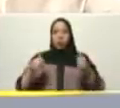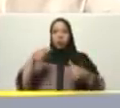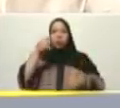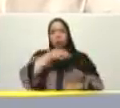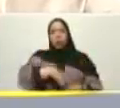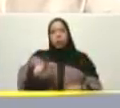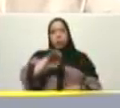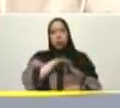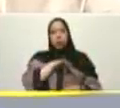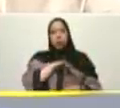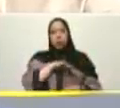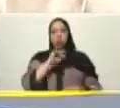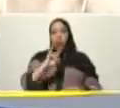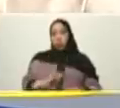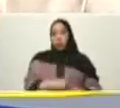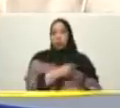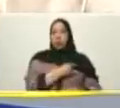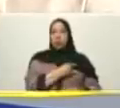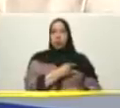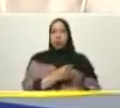secundaria universitaria